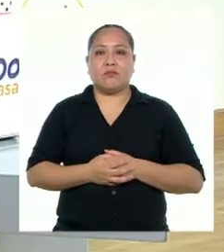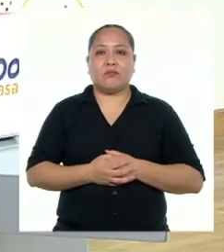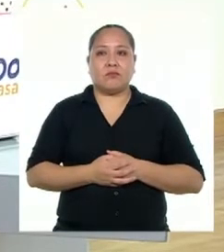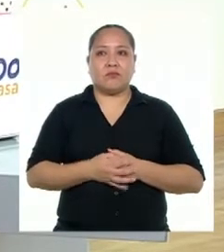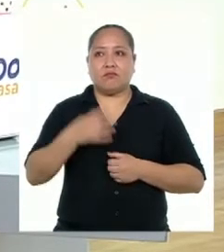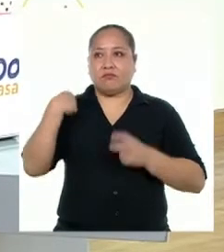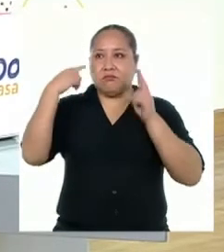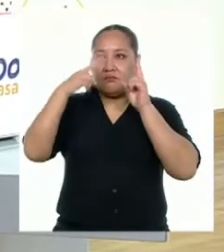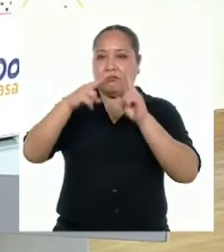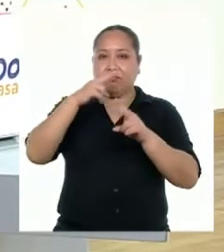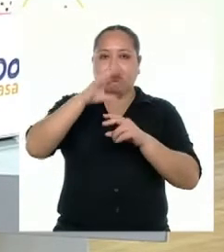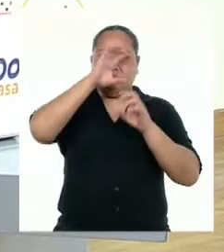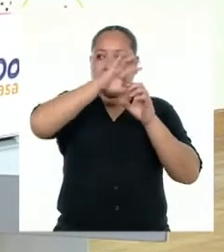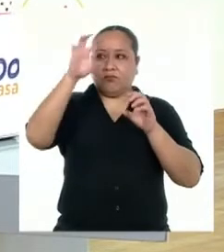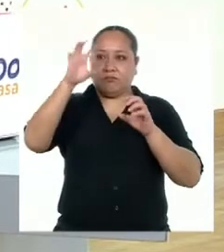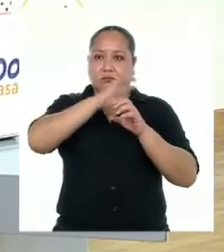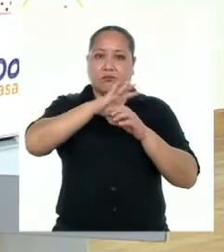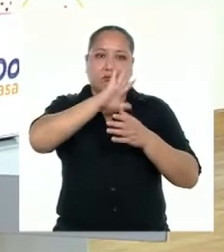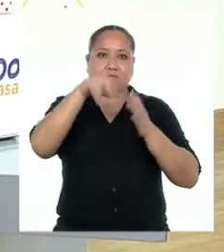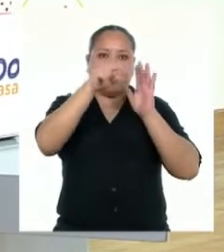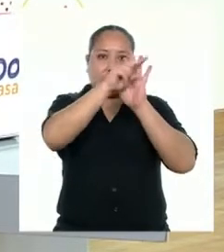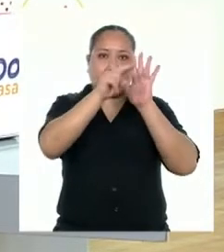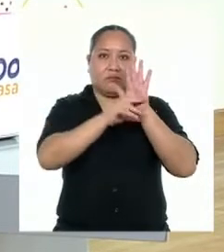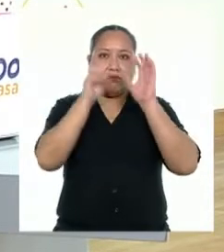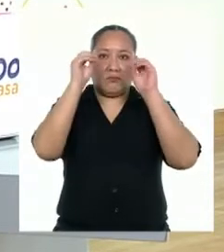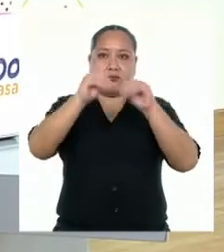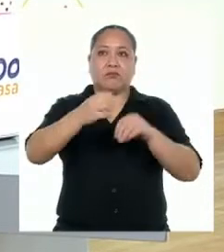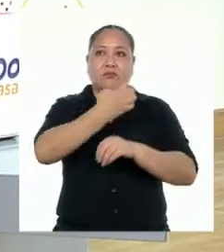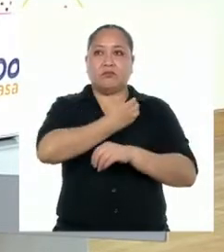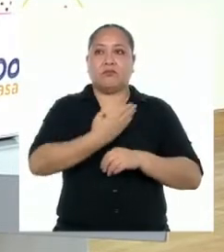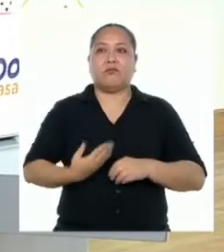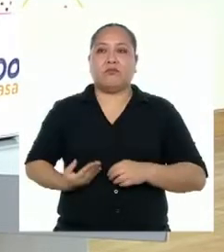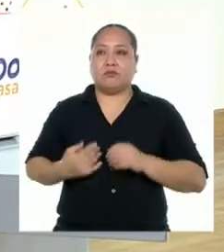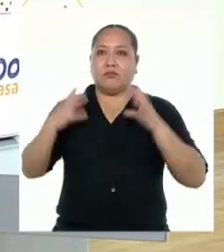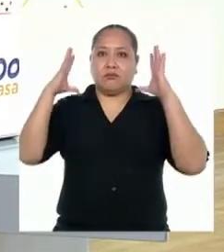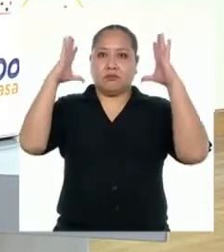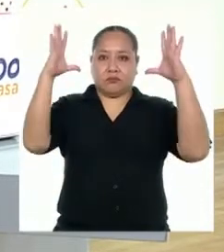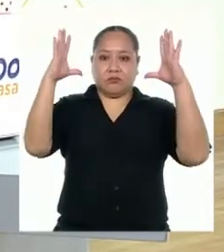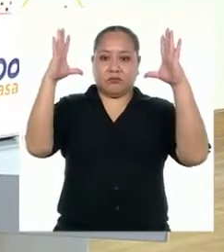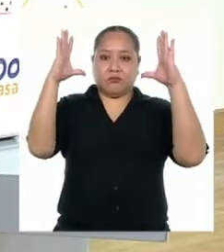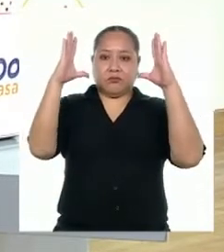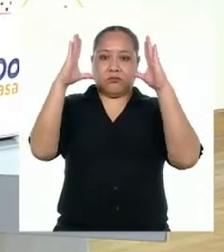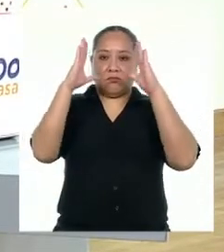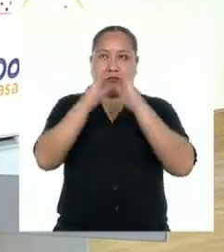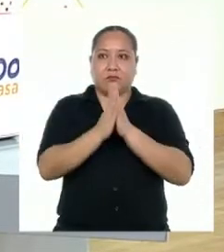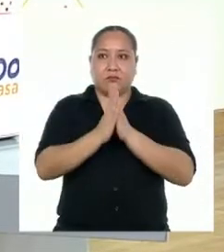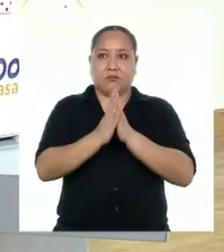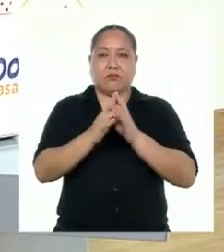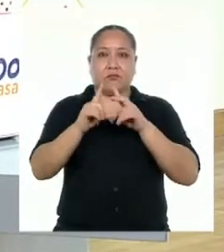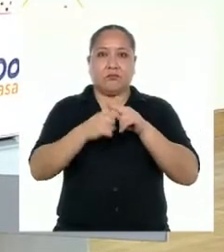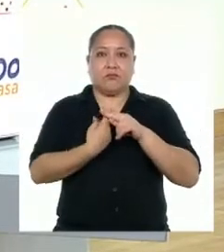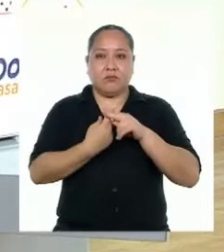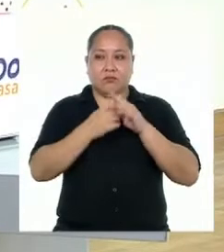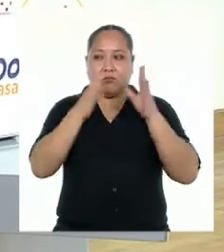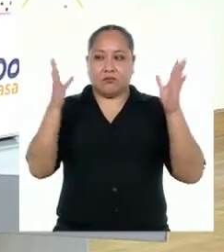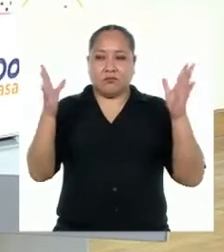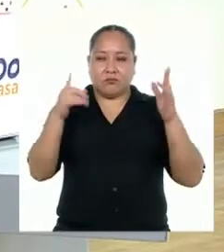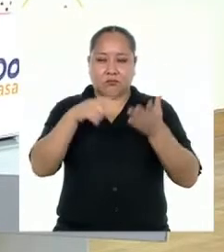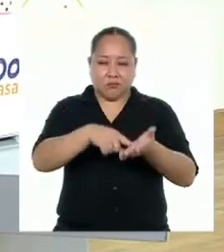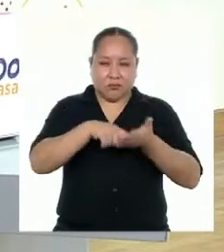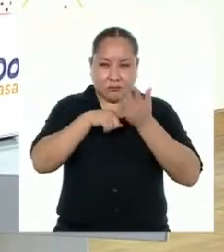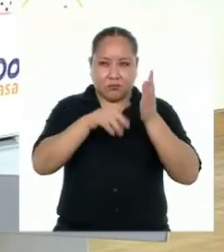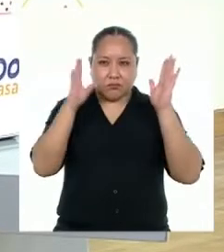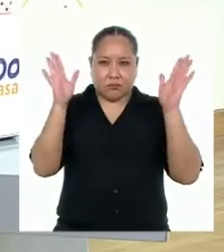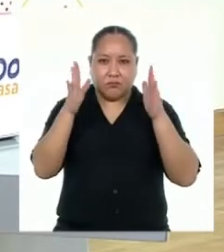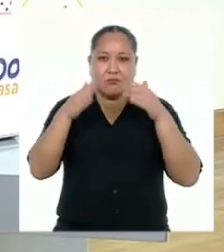Veo que todas las medidas que implementó el gobierno las hizo de mayor a menor. O sea, empezó con medidas muy estrictas, para